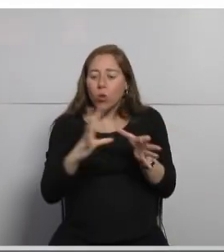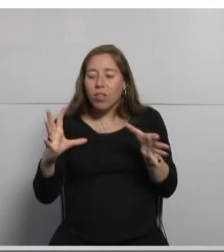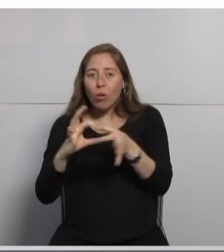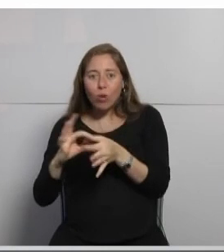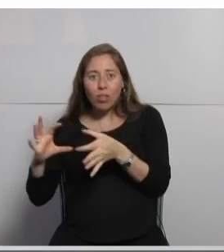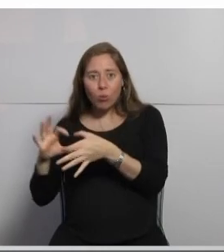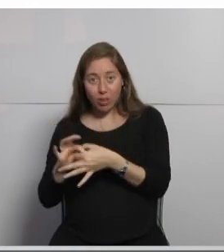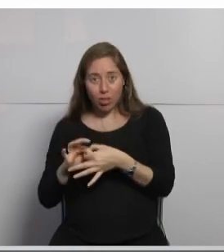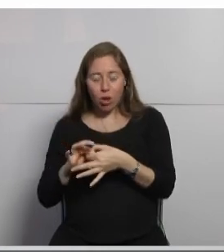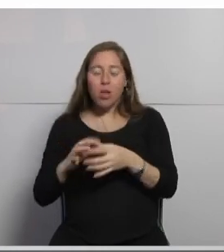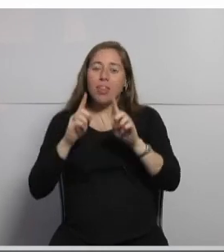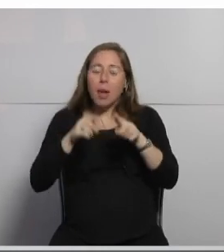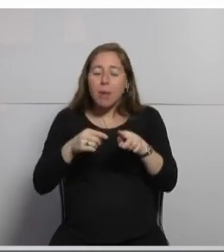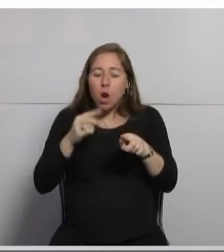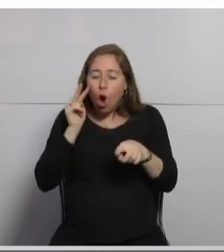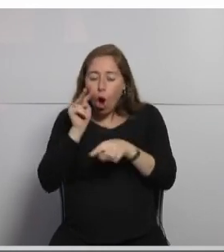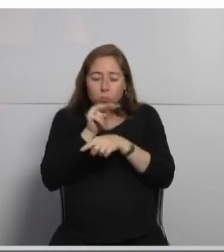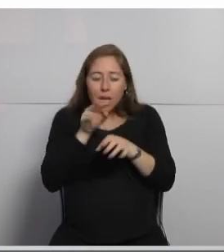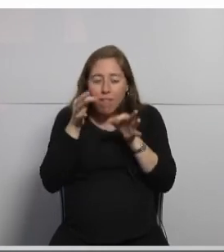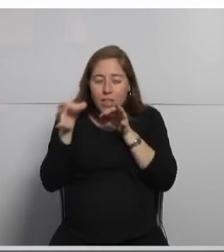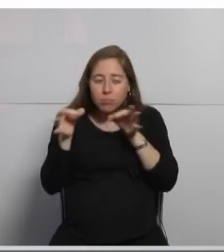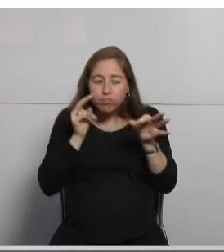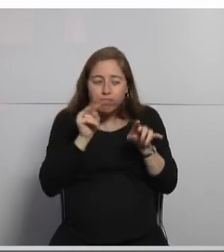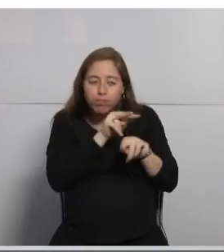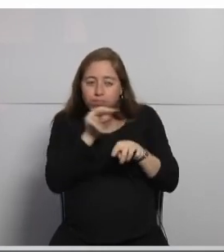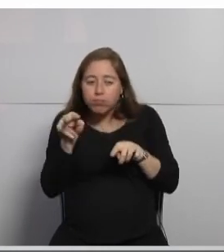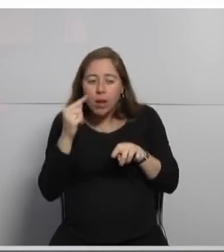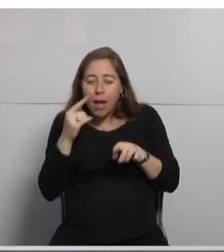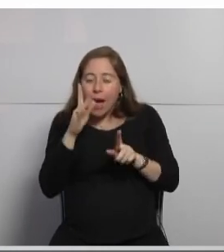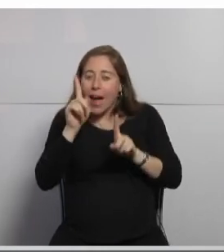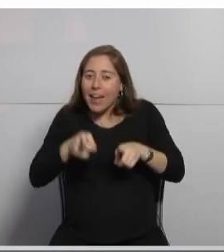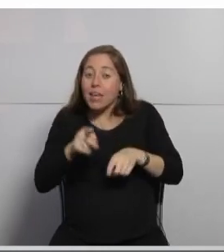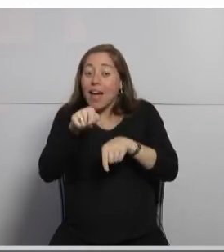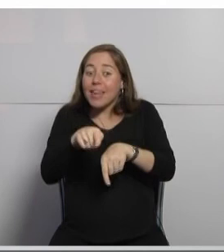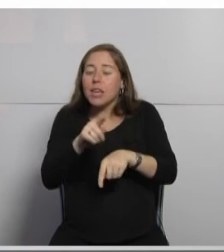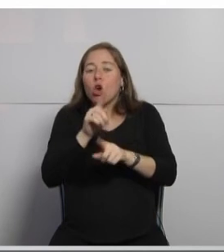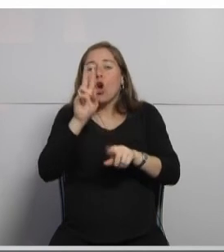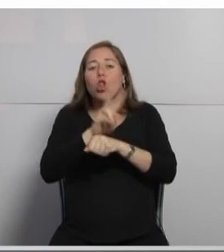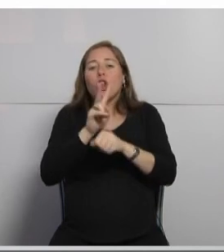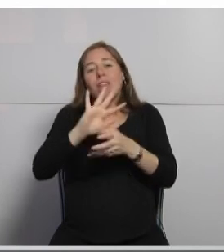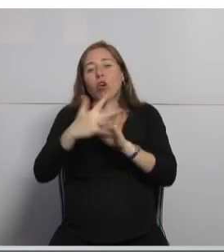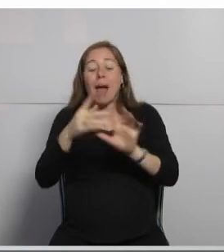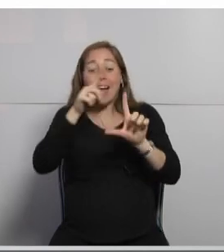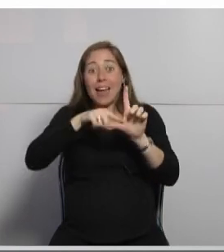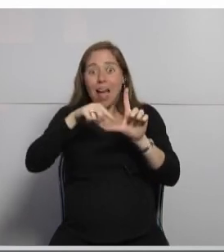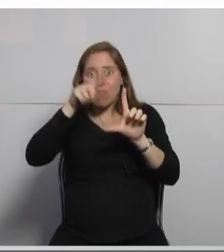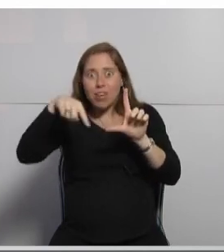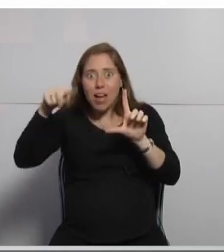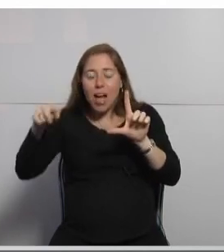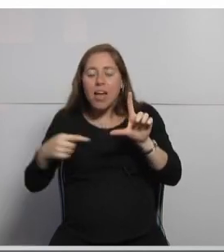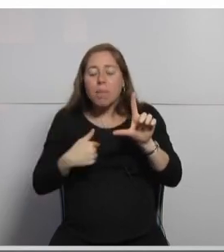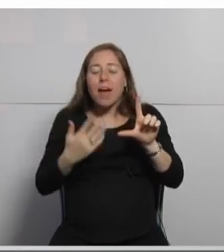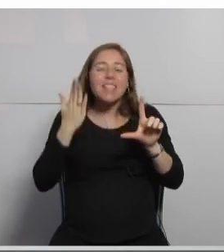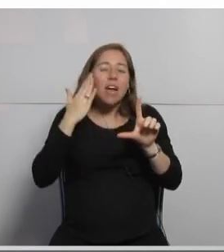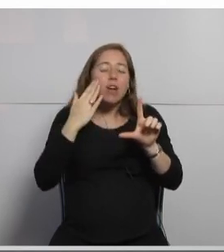observabilidad donde podemos llegar a ver gráficas y ver cómo se está utilizando todos los servicios de nuestra plataforma de